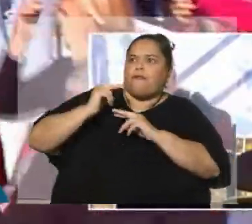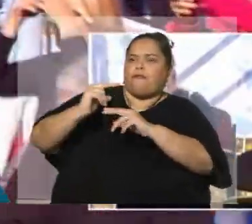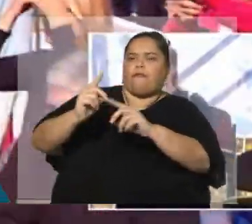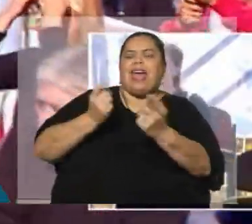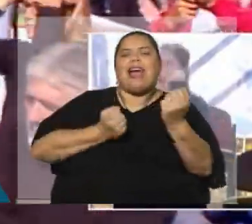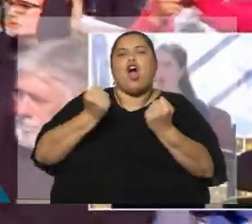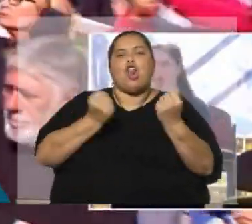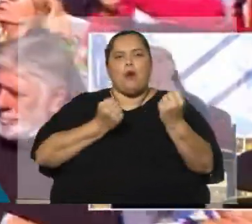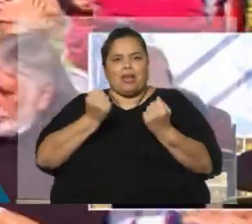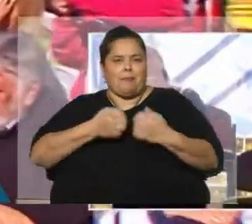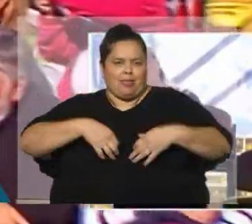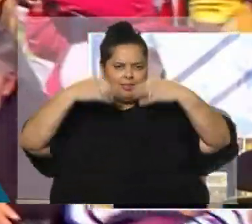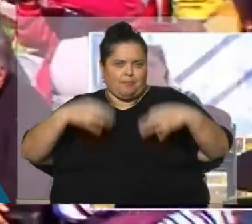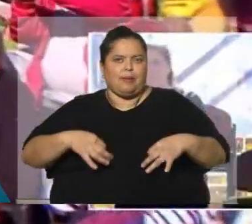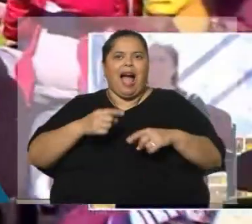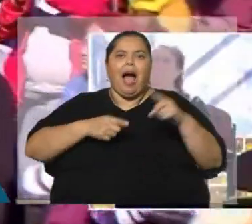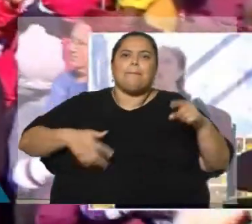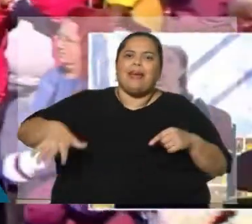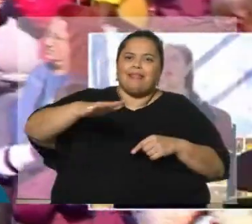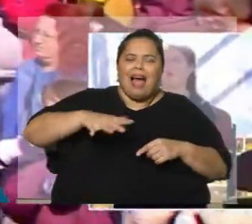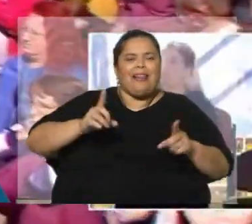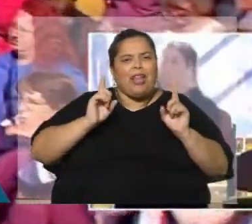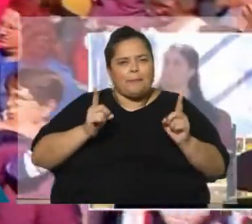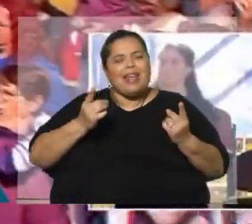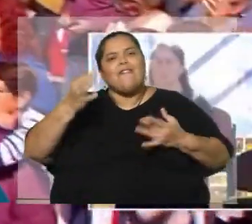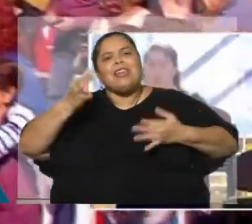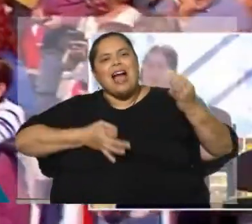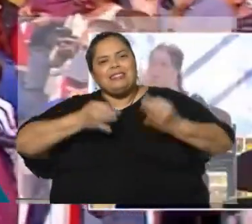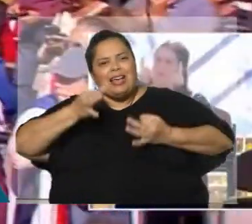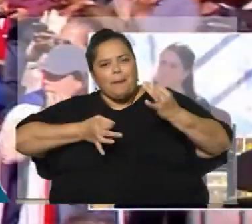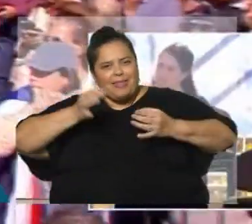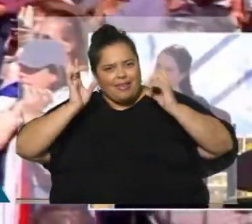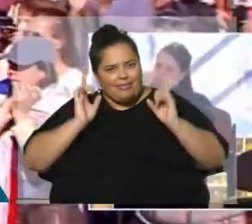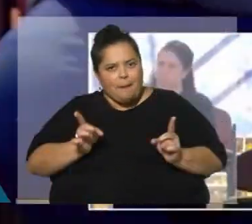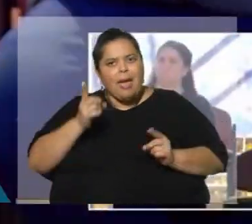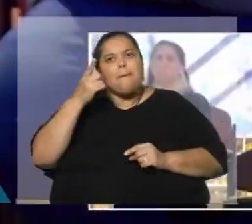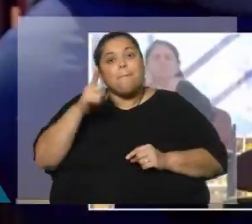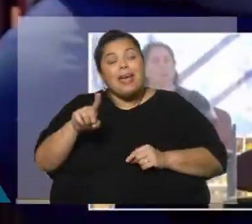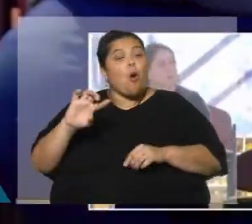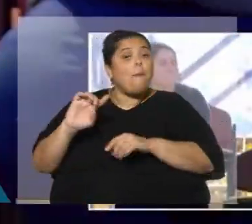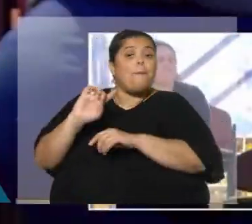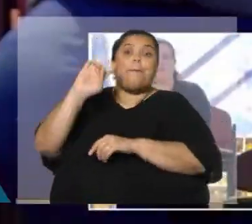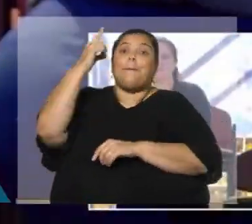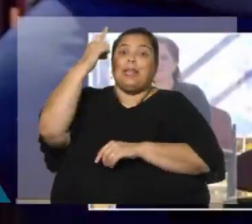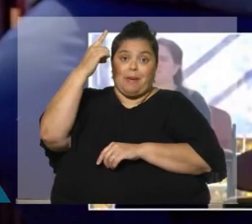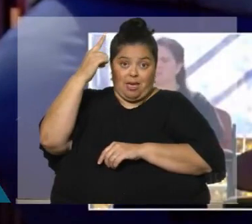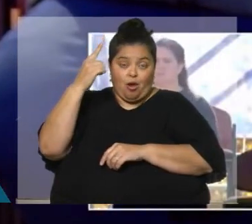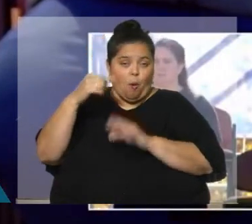económicamente, ambientalmente, financieramente, pero en primer lugar,